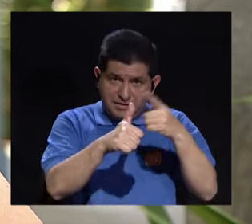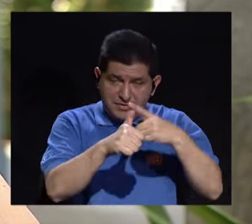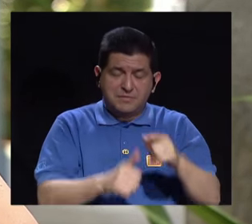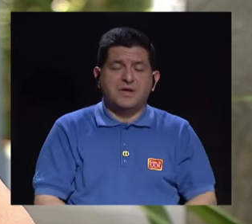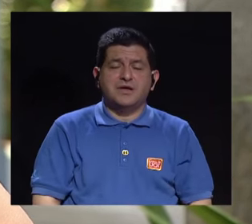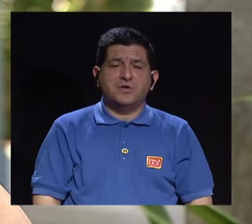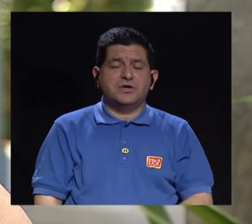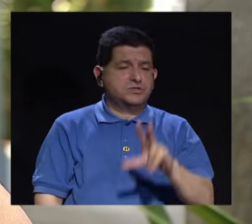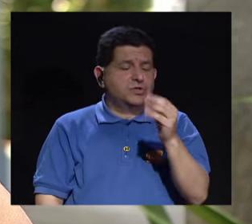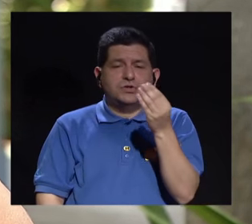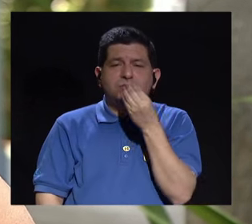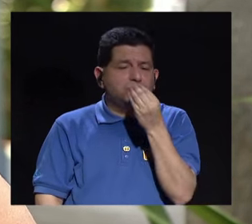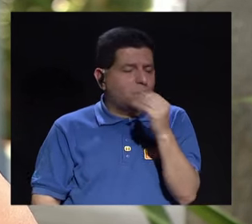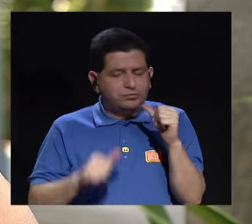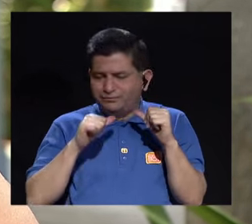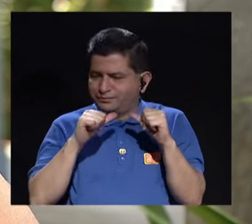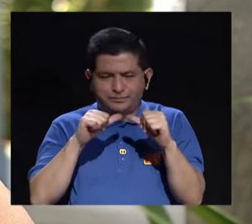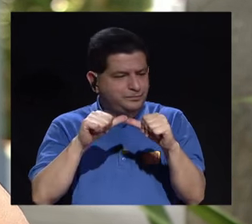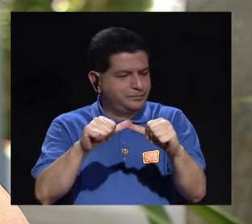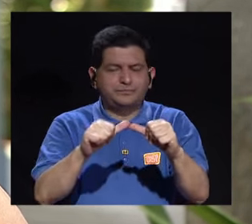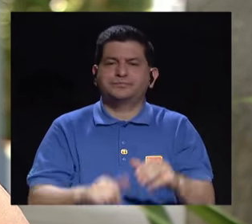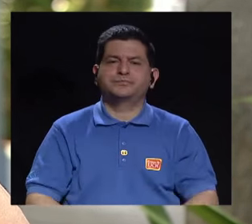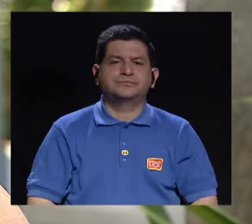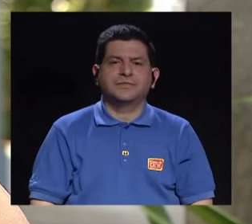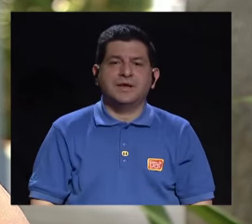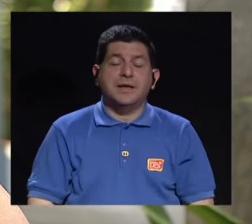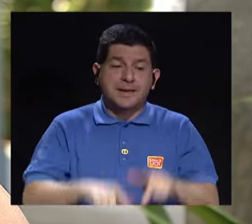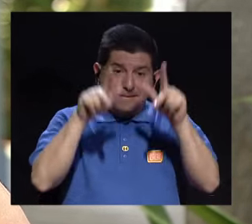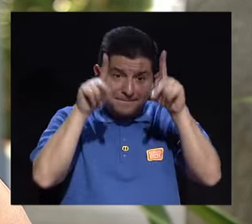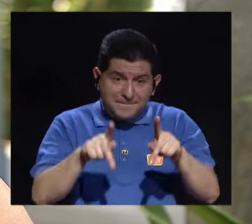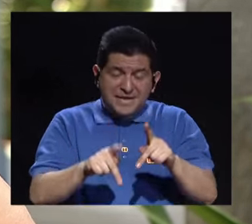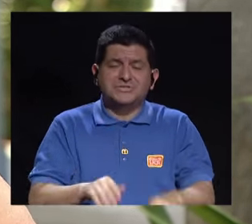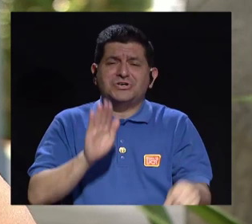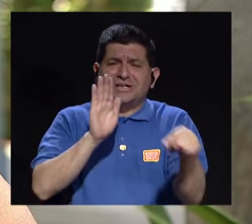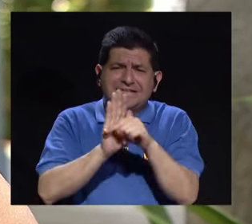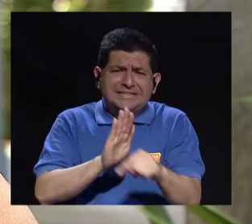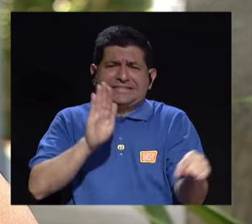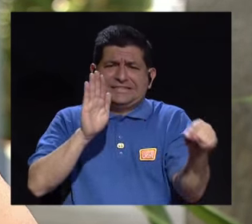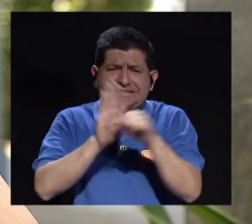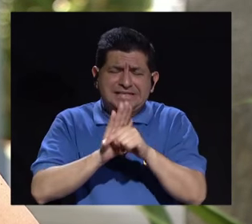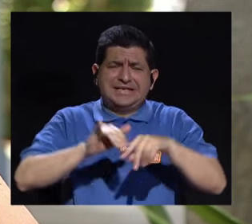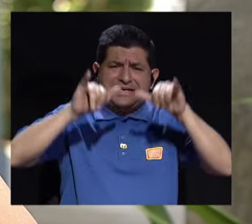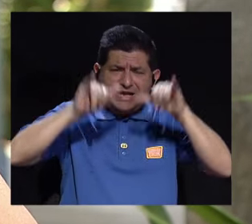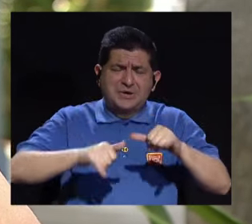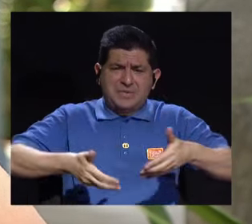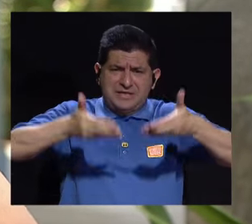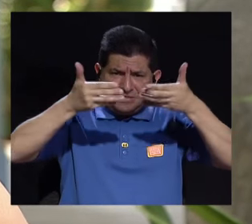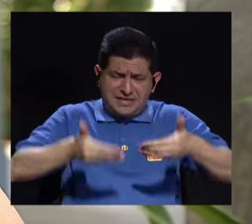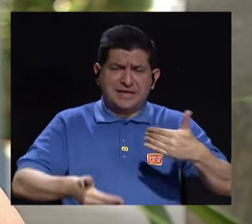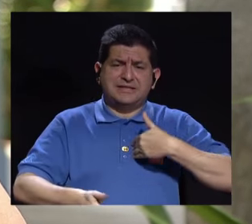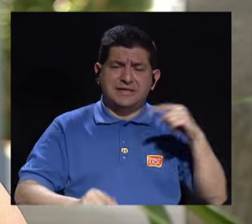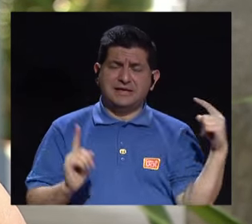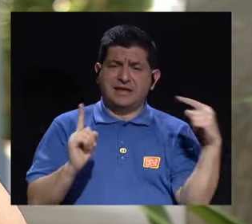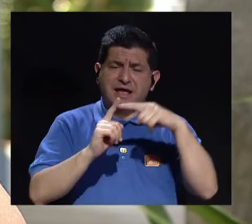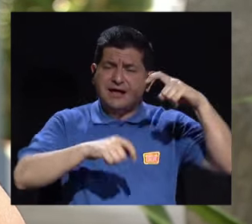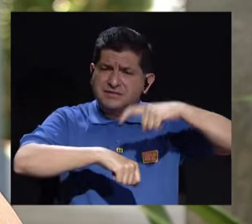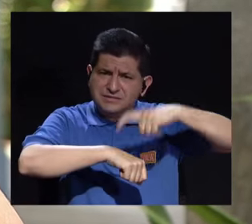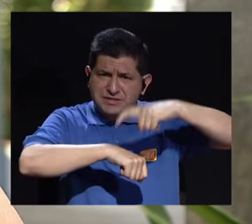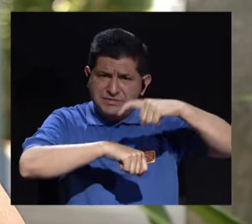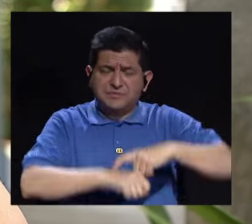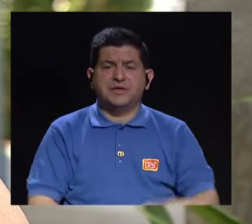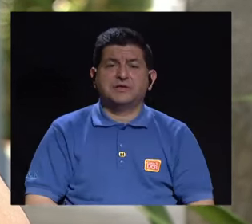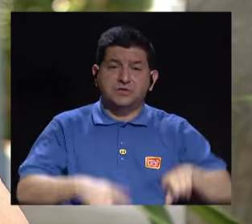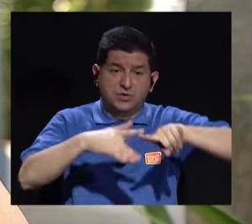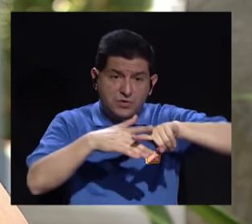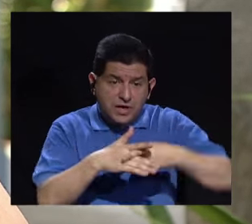restricción alimentaria constante, cuando la persona se niega a mantener el peso que tuvo hasta ese momento,